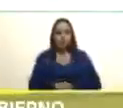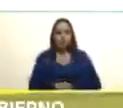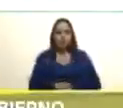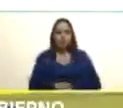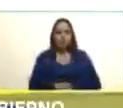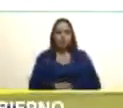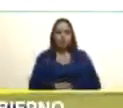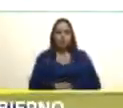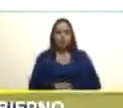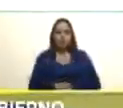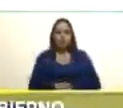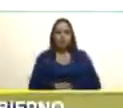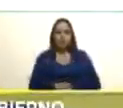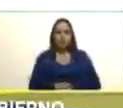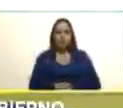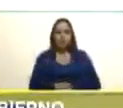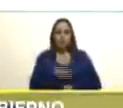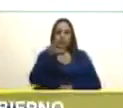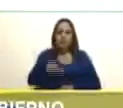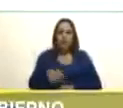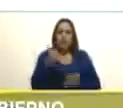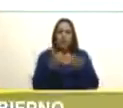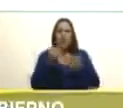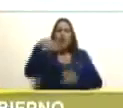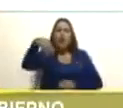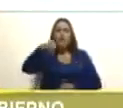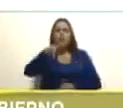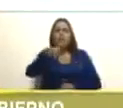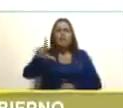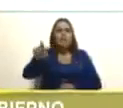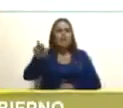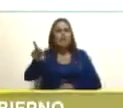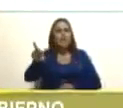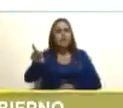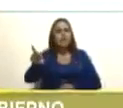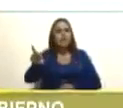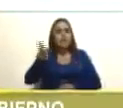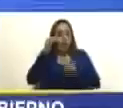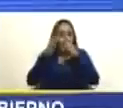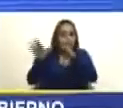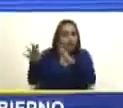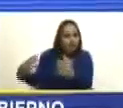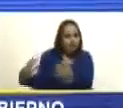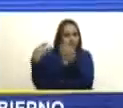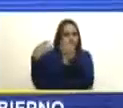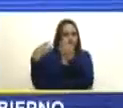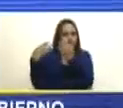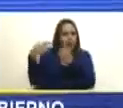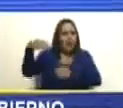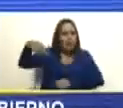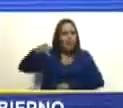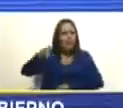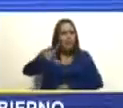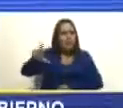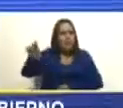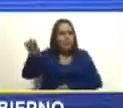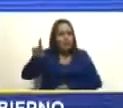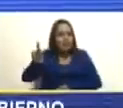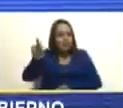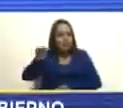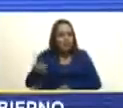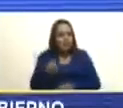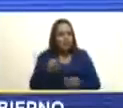Martín Miller Escúchame Martín Miller Brian Dickel